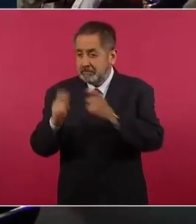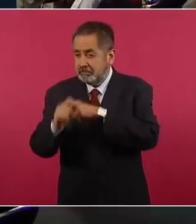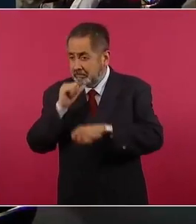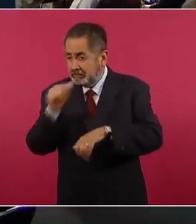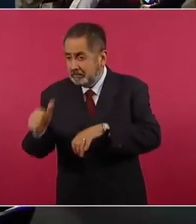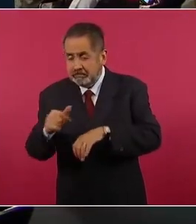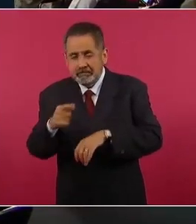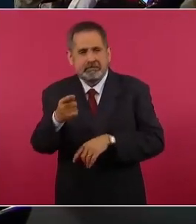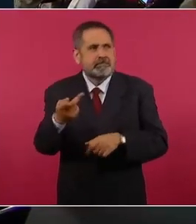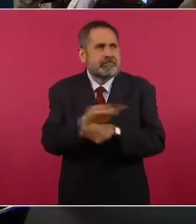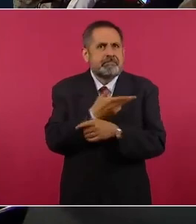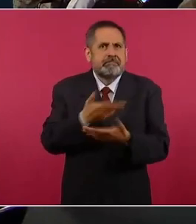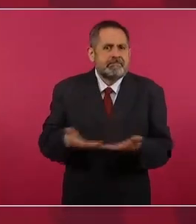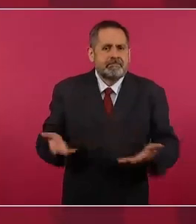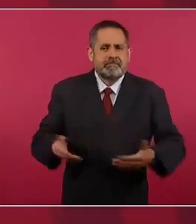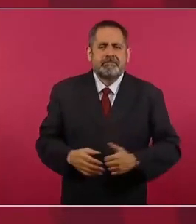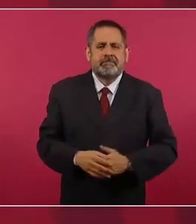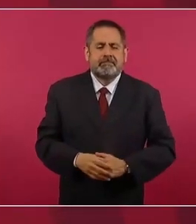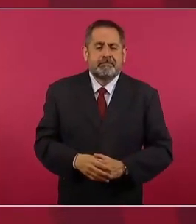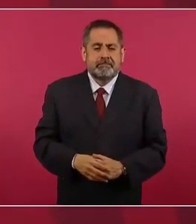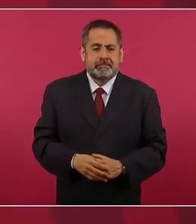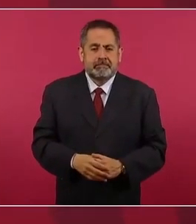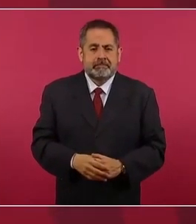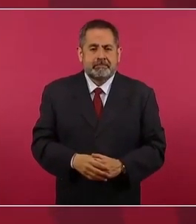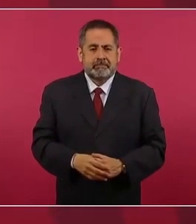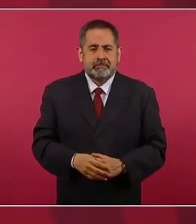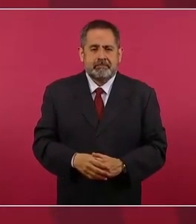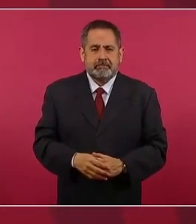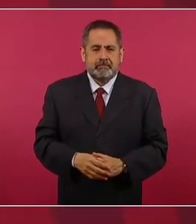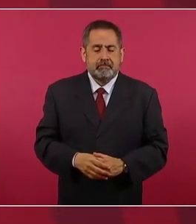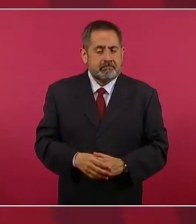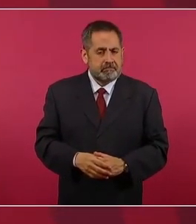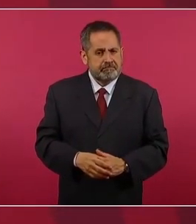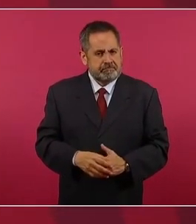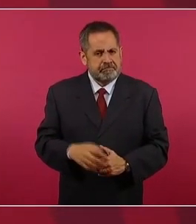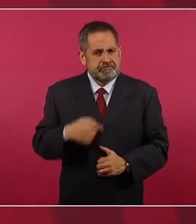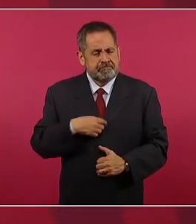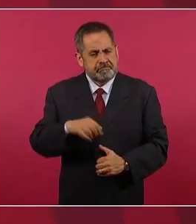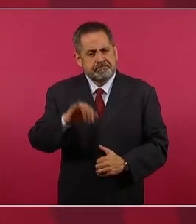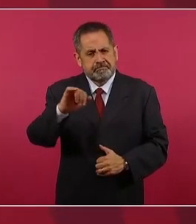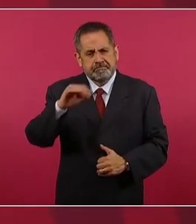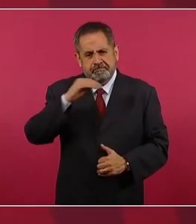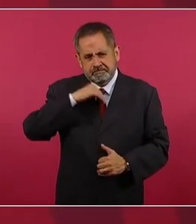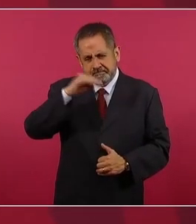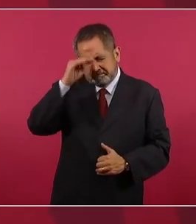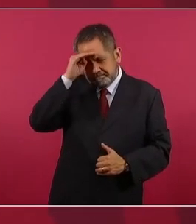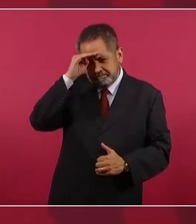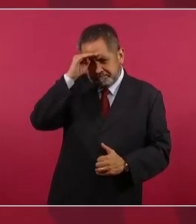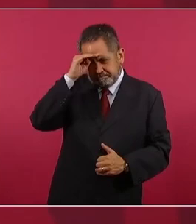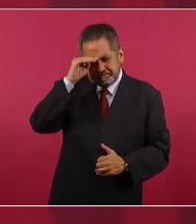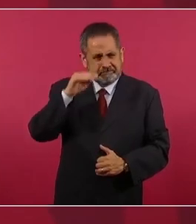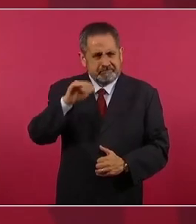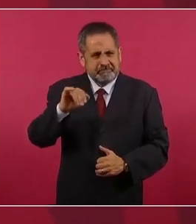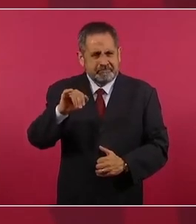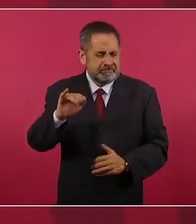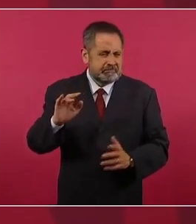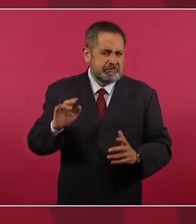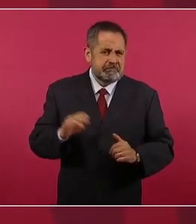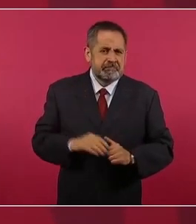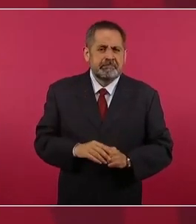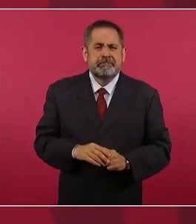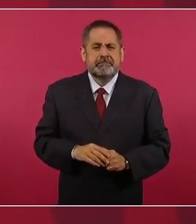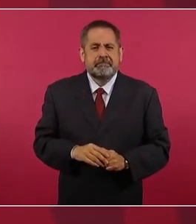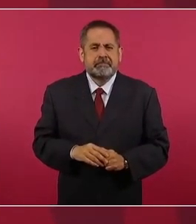Bueno, yo sí pensé después de